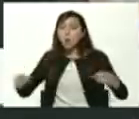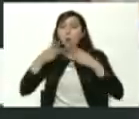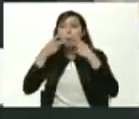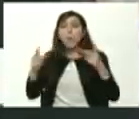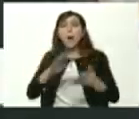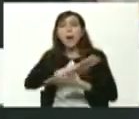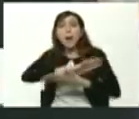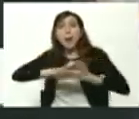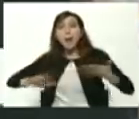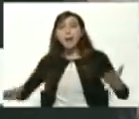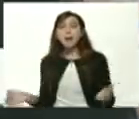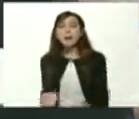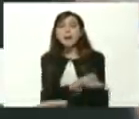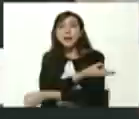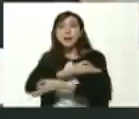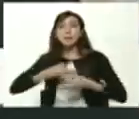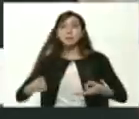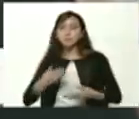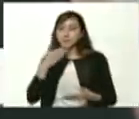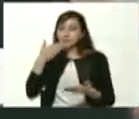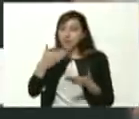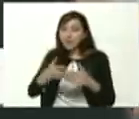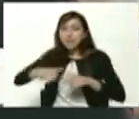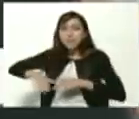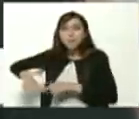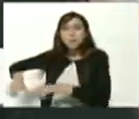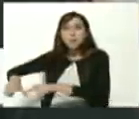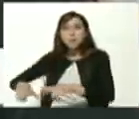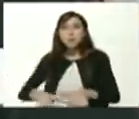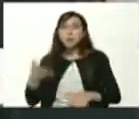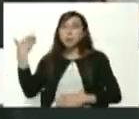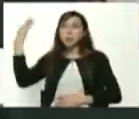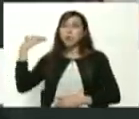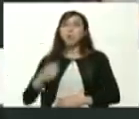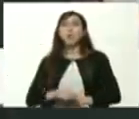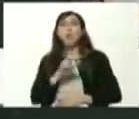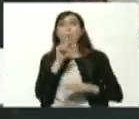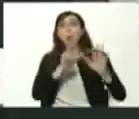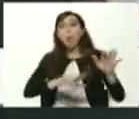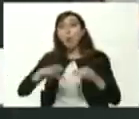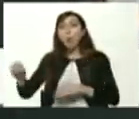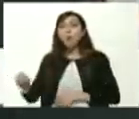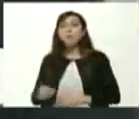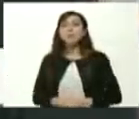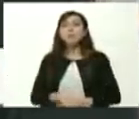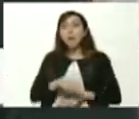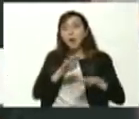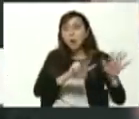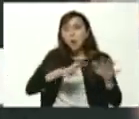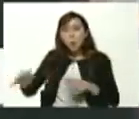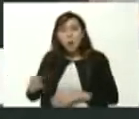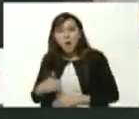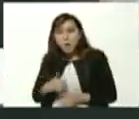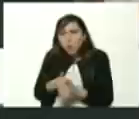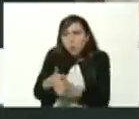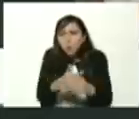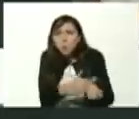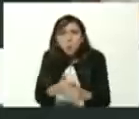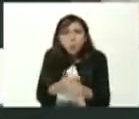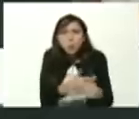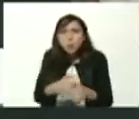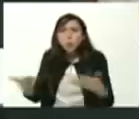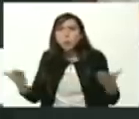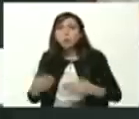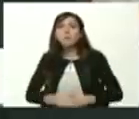gratuita y de calidad agradecemos este espacio que en la época de los 80 de los 90 se perseguía se asesinaba aquí